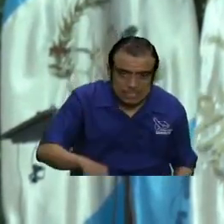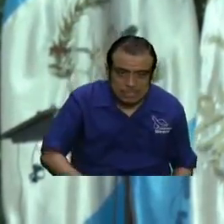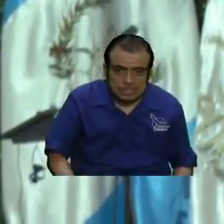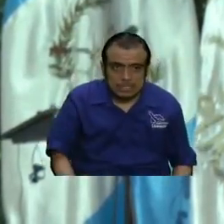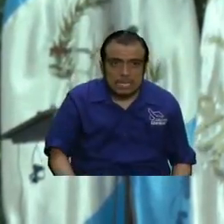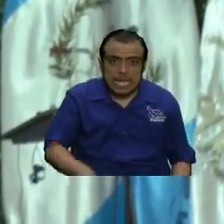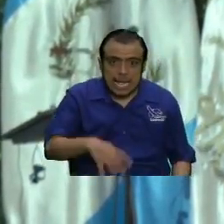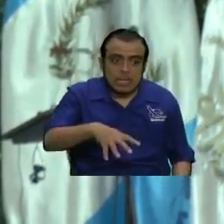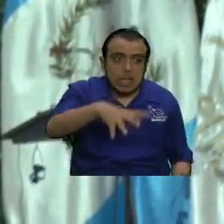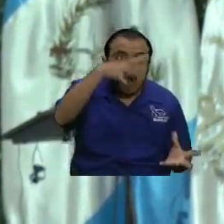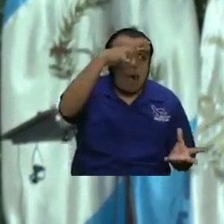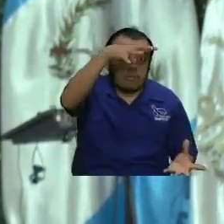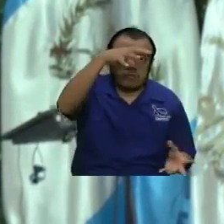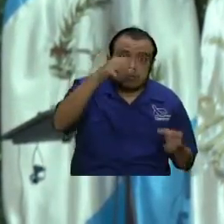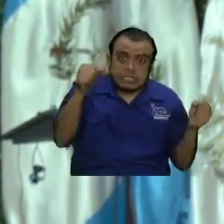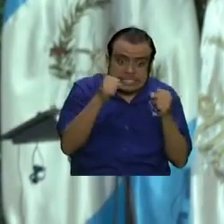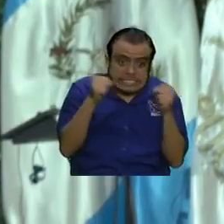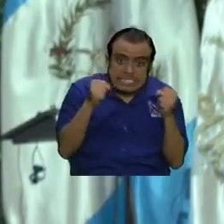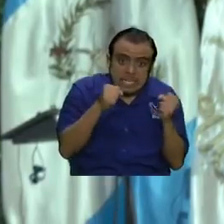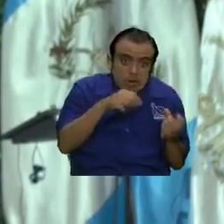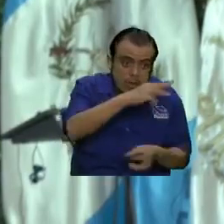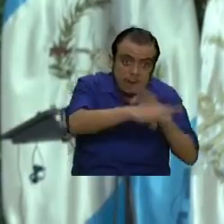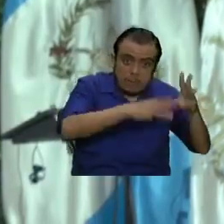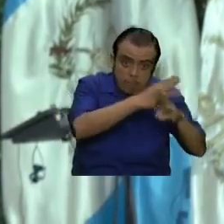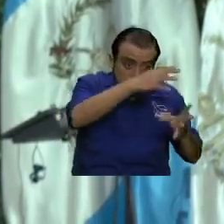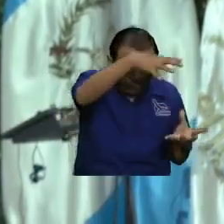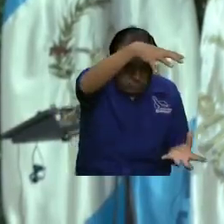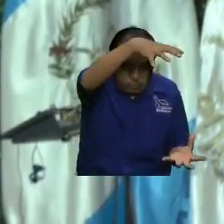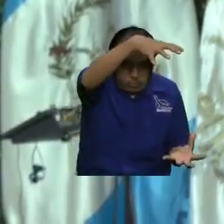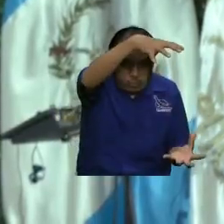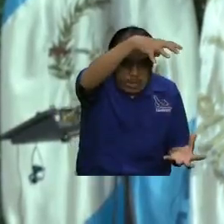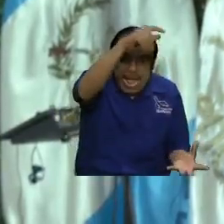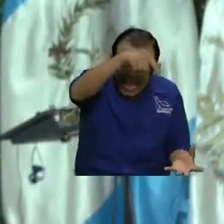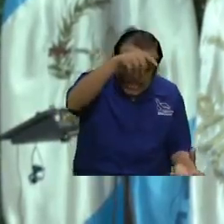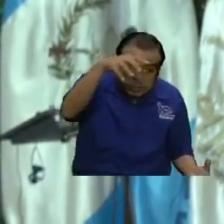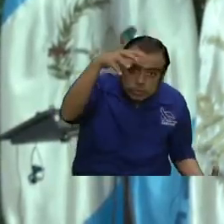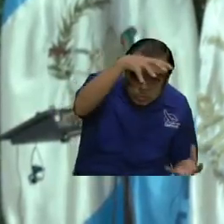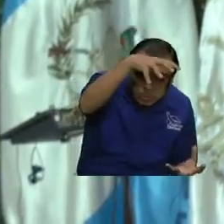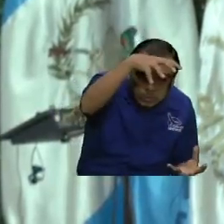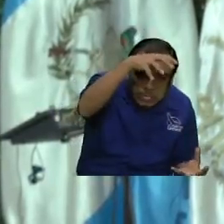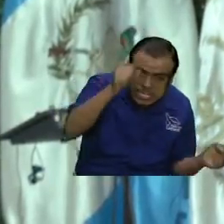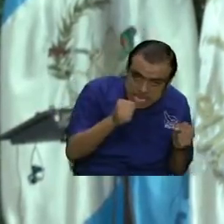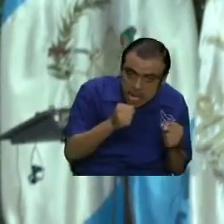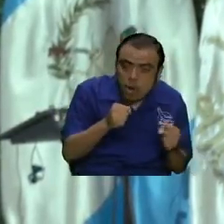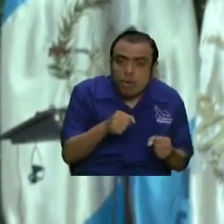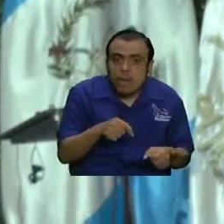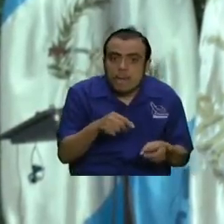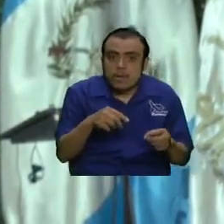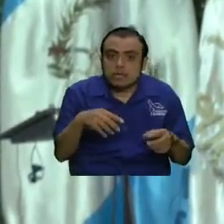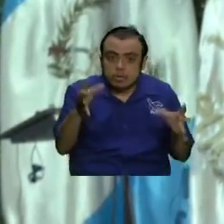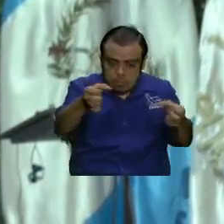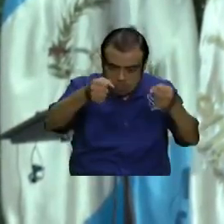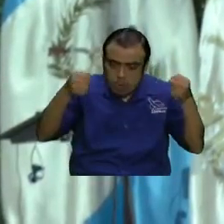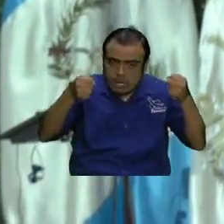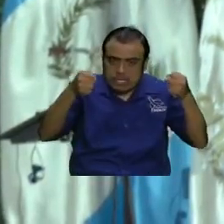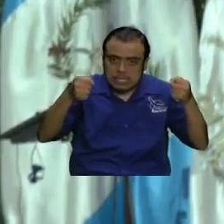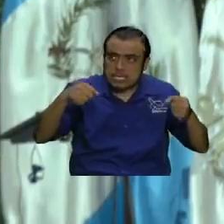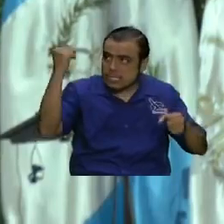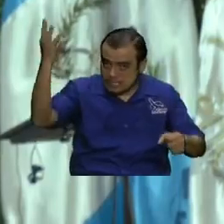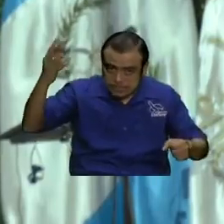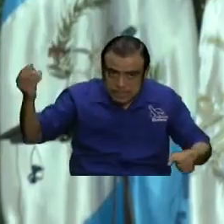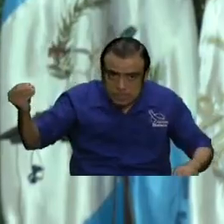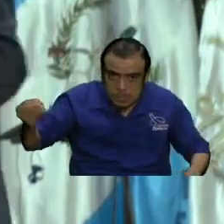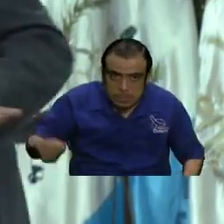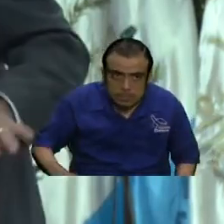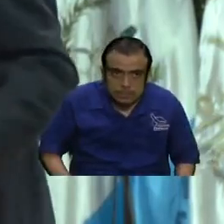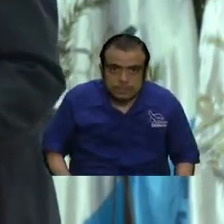física no es dimensional es física y están encerrados un montón de las creaciones anteriores a la humana que hicieron